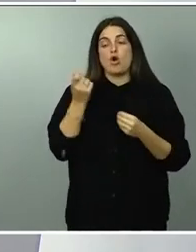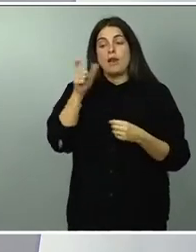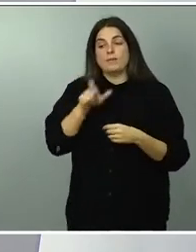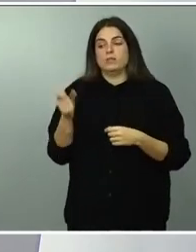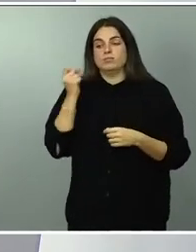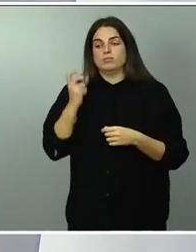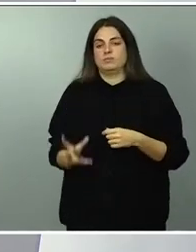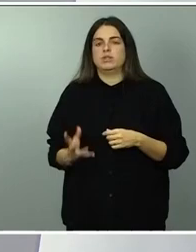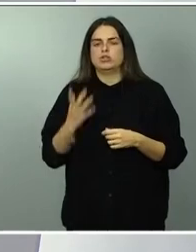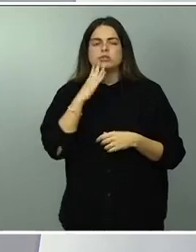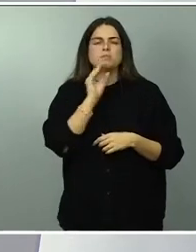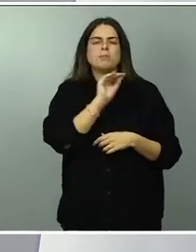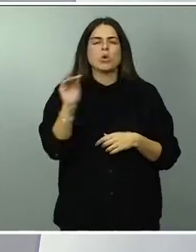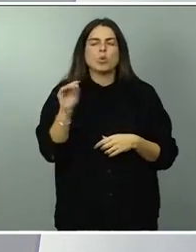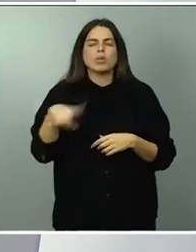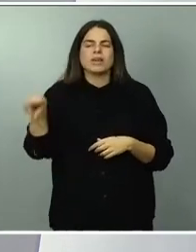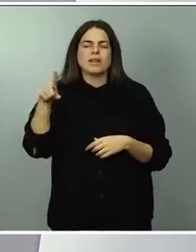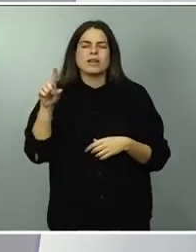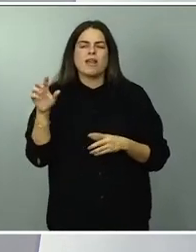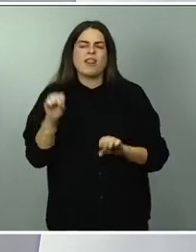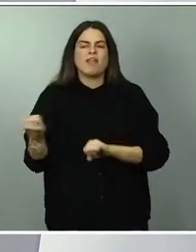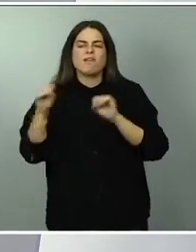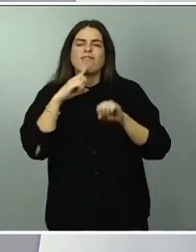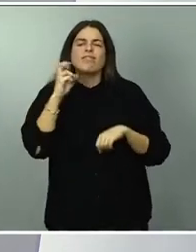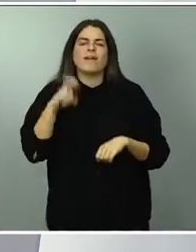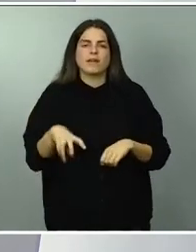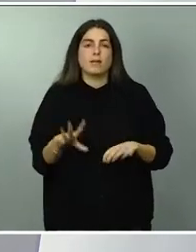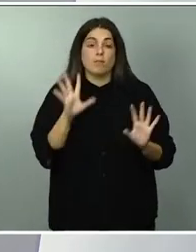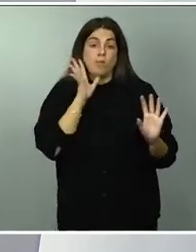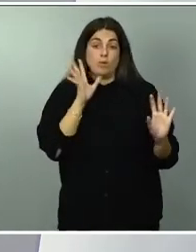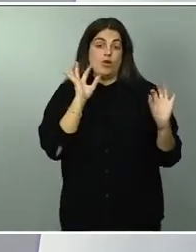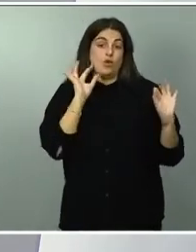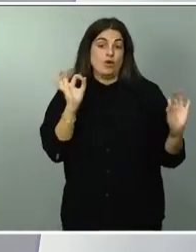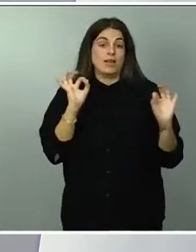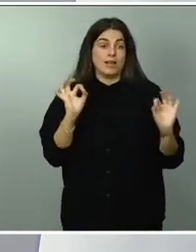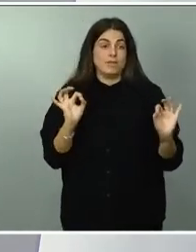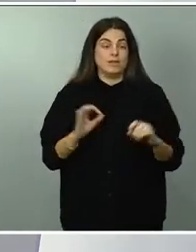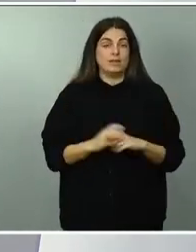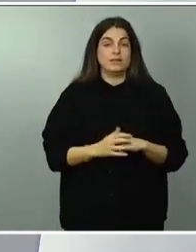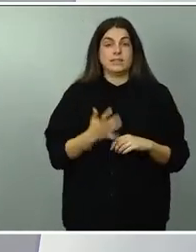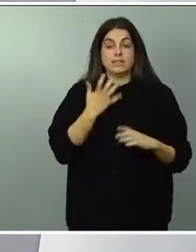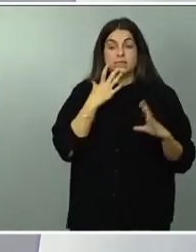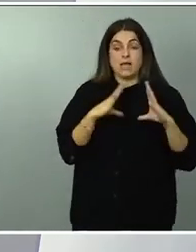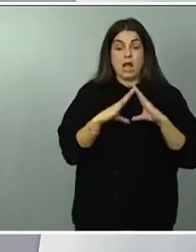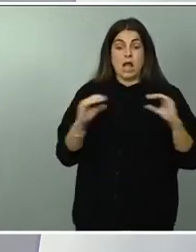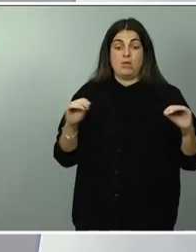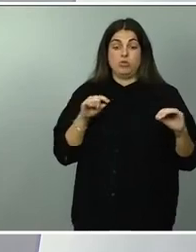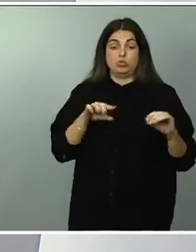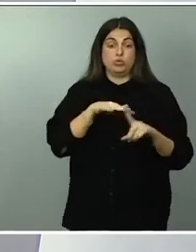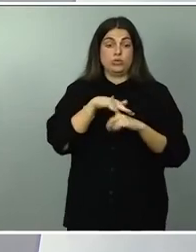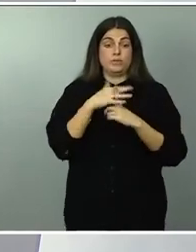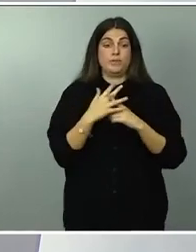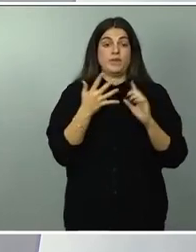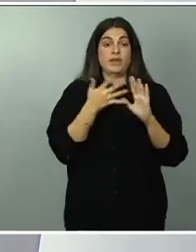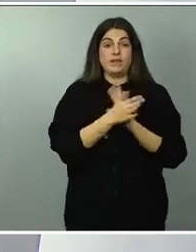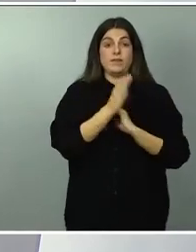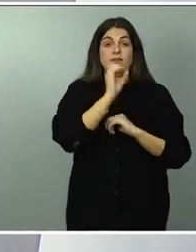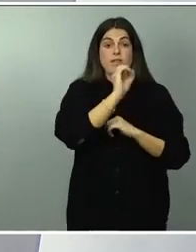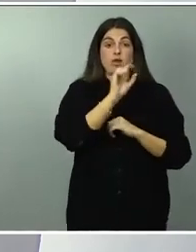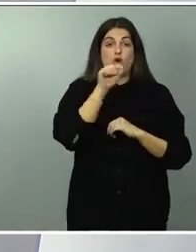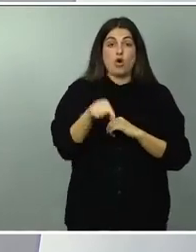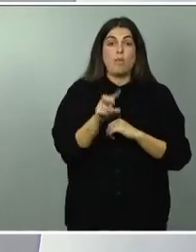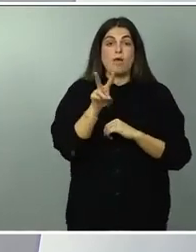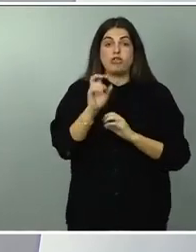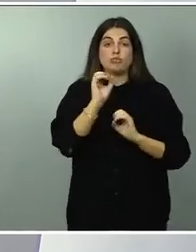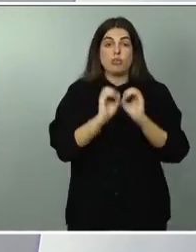defienden porque es evidente que en el caso de Andalucía es el 0,2% de